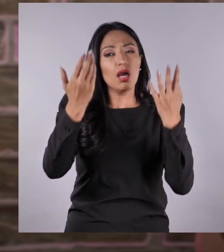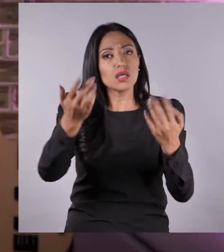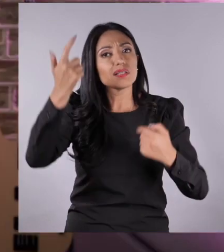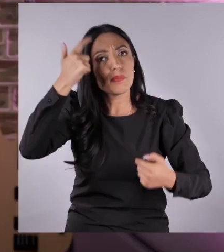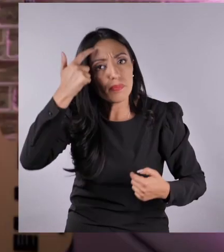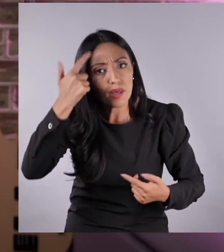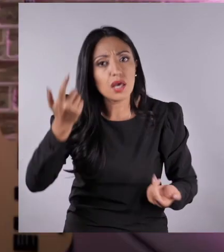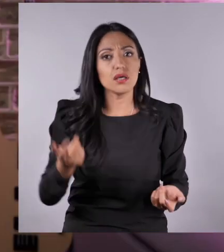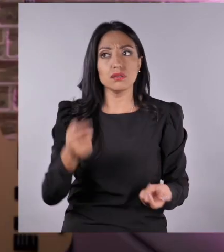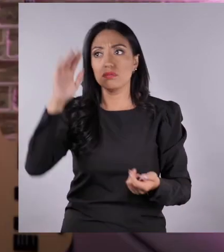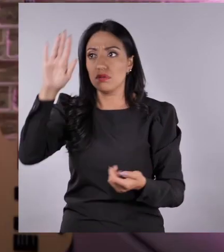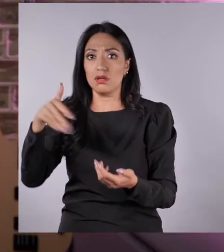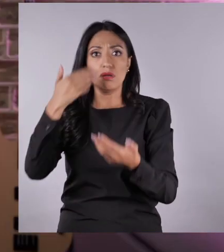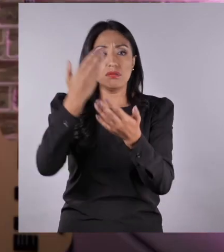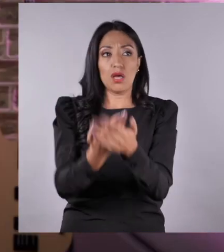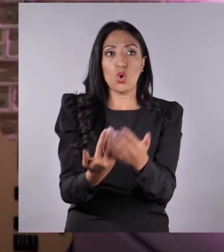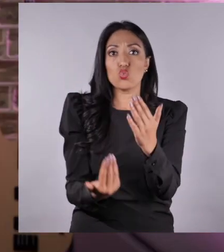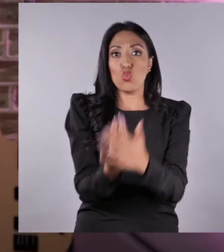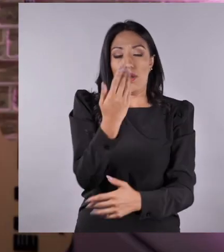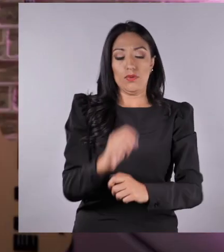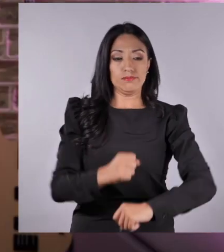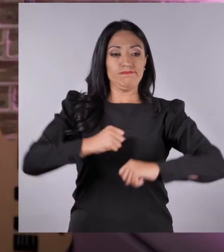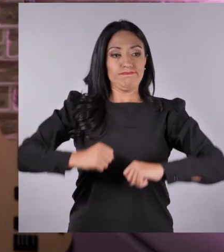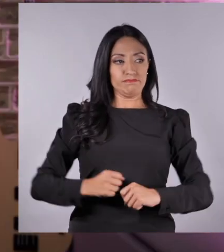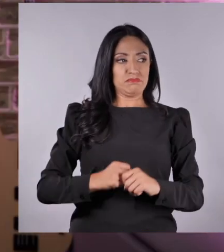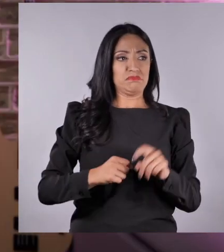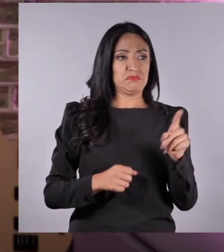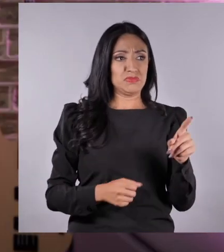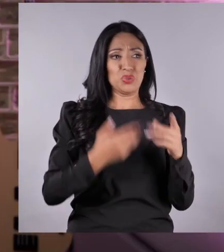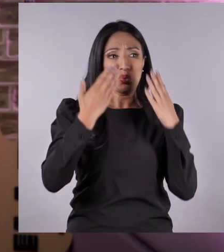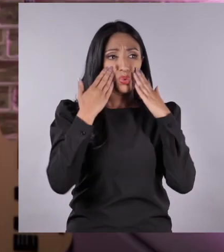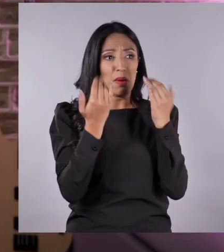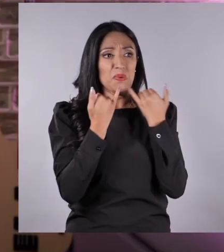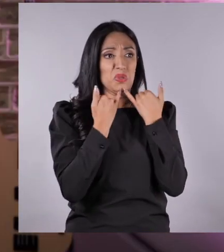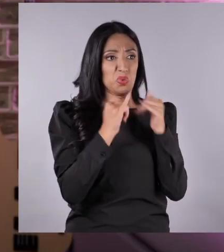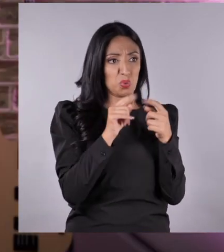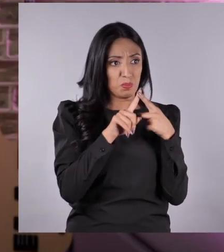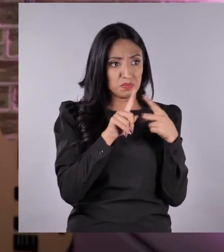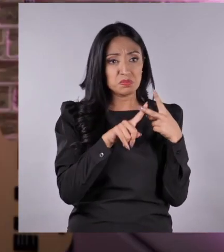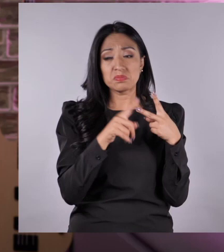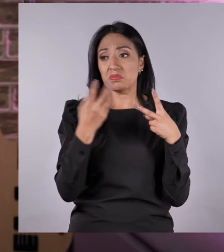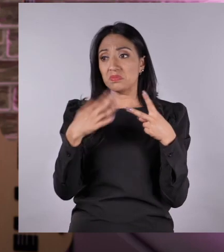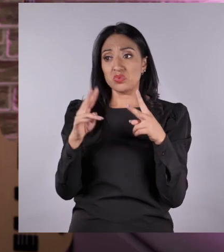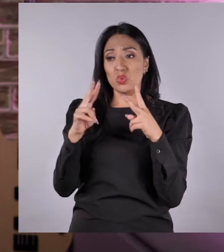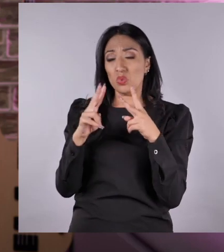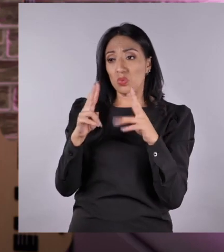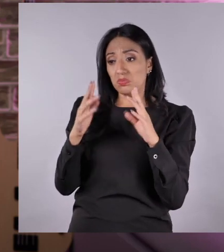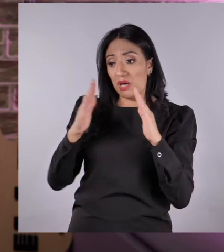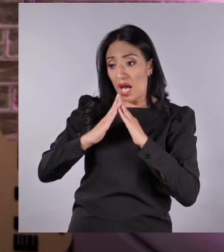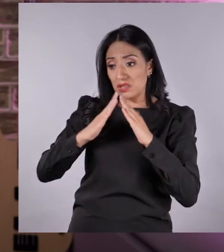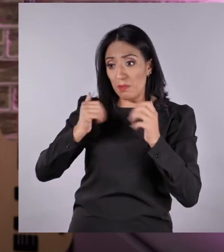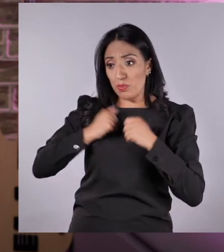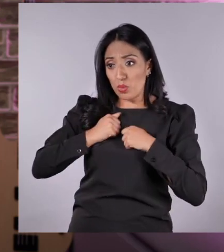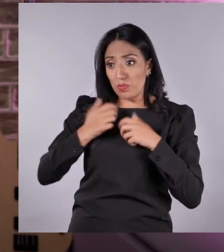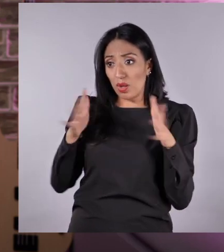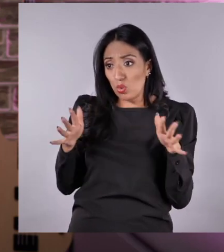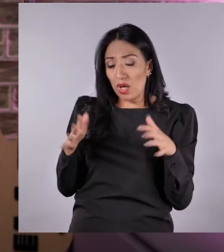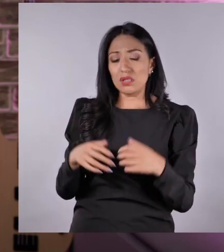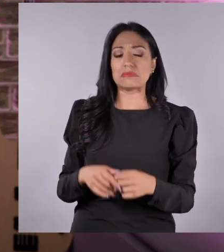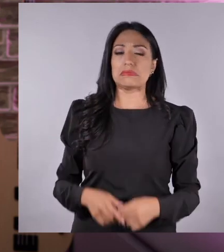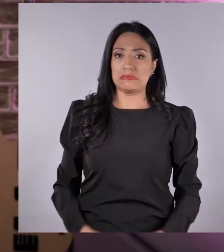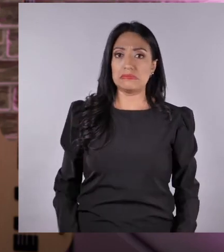Es que imagínense, llegar a un lugar que no conocían, no saber el idioma, no tener casa propia,